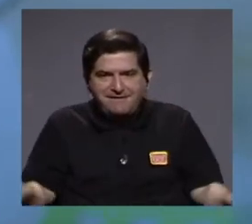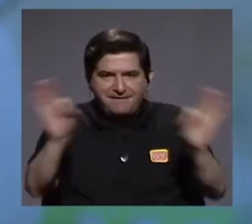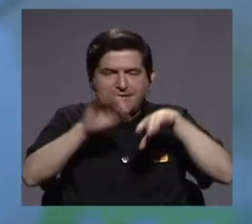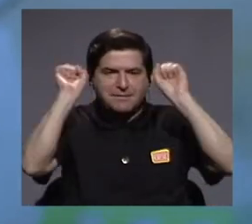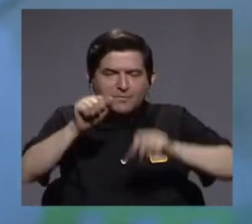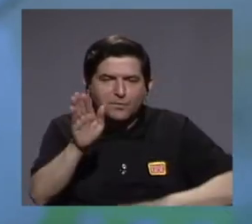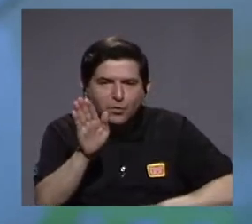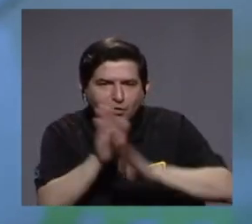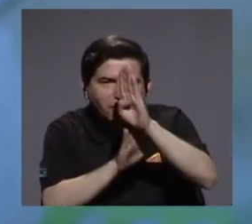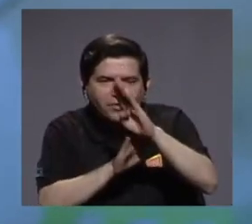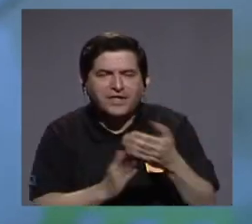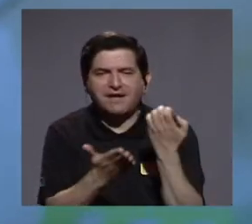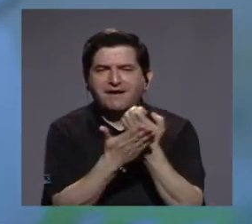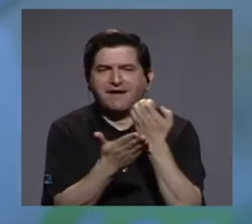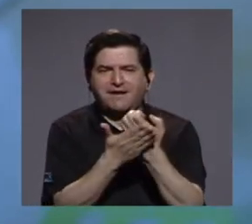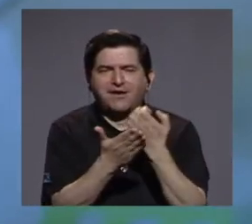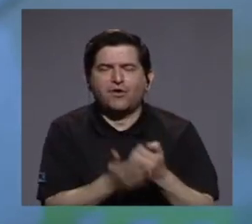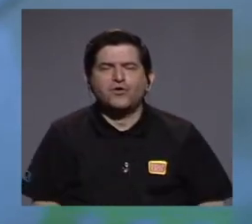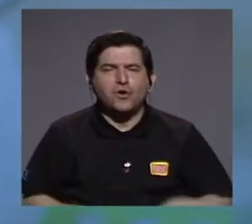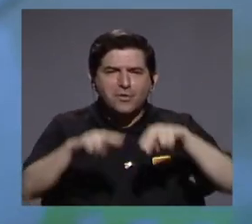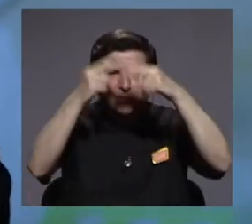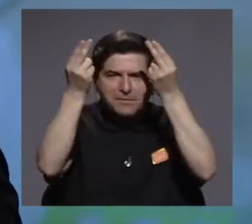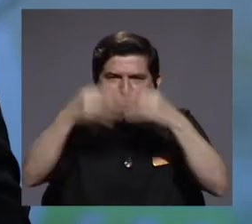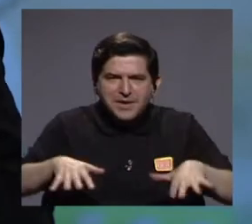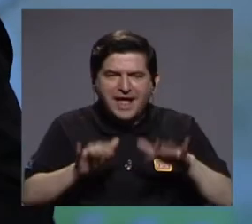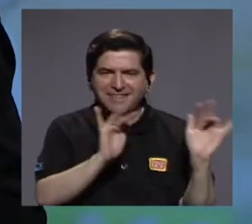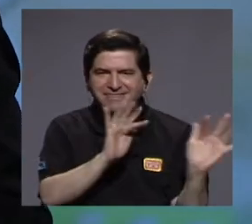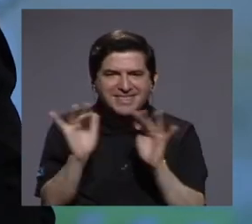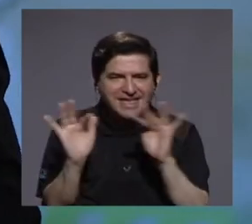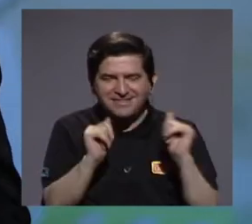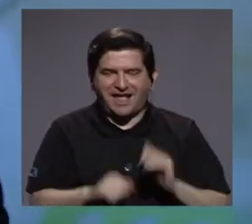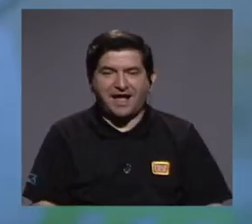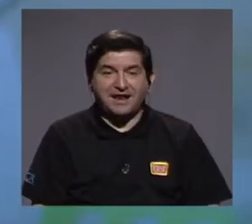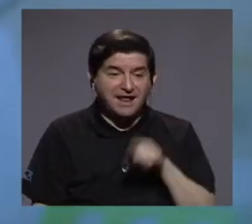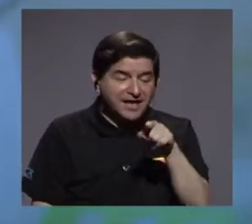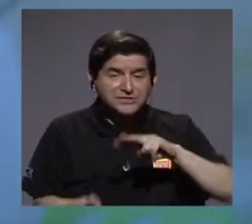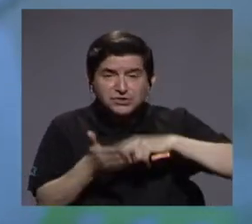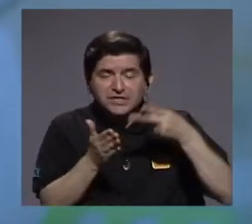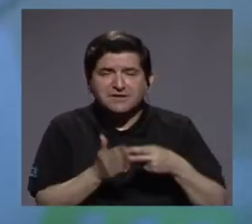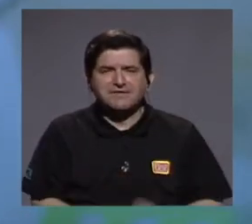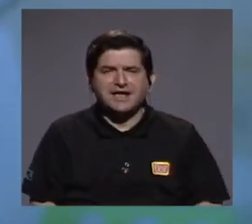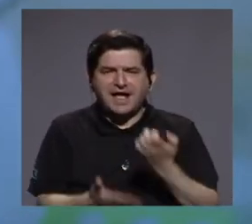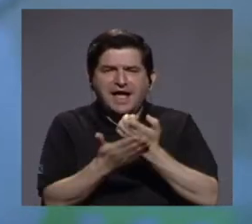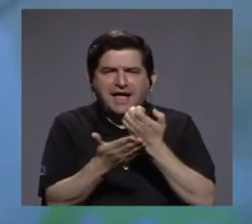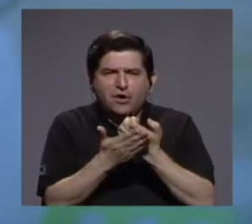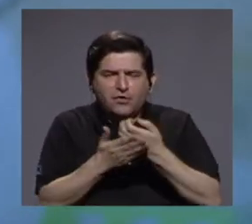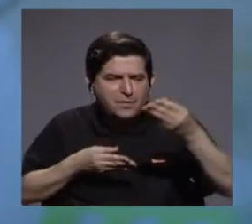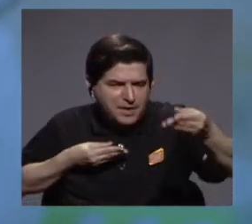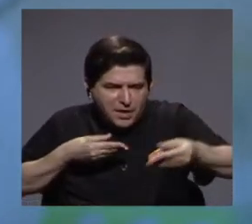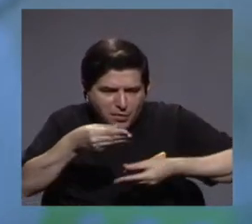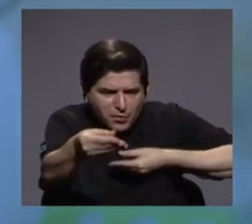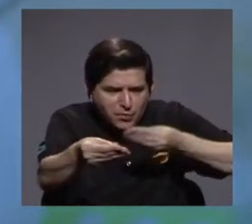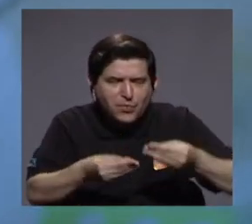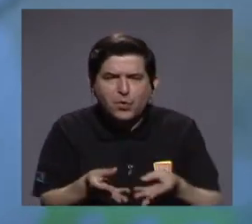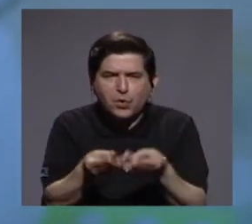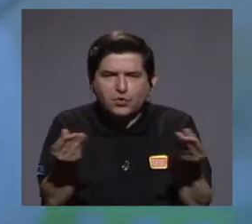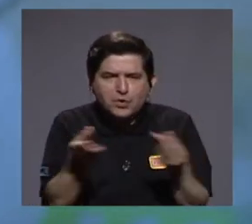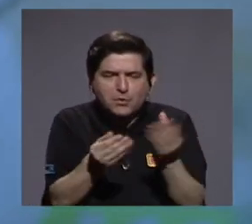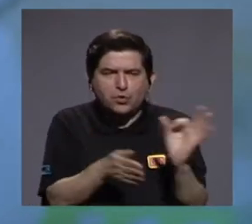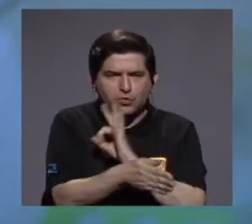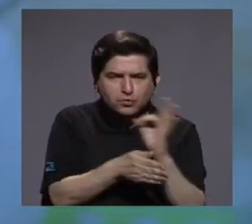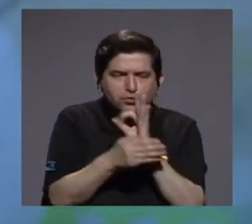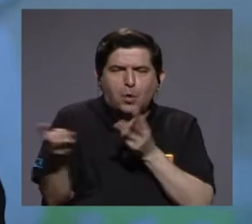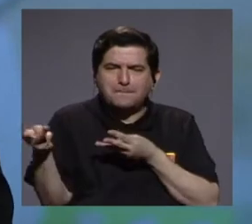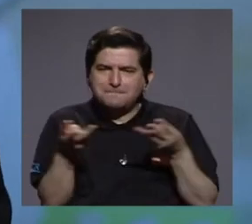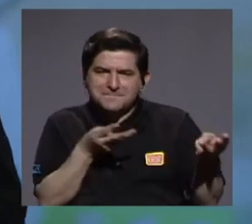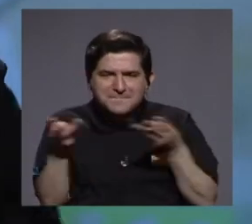puede desarrollar la economía digital. Y acordémonos que la economía digital es esa economía donde ese intercambio de bienes y productos, funcionamiento de